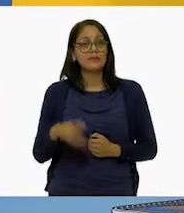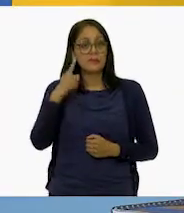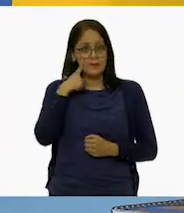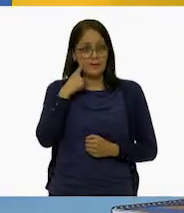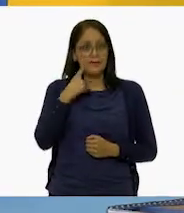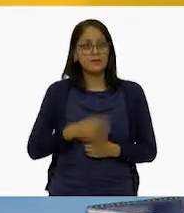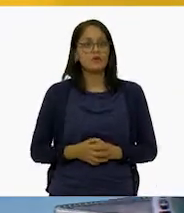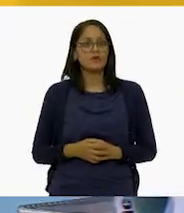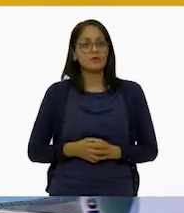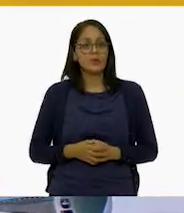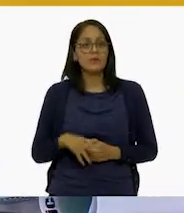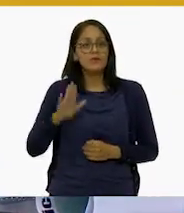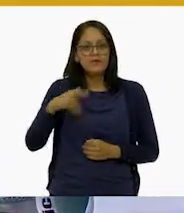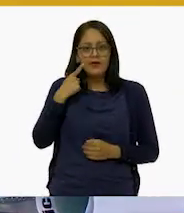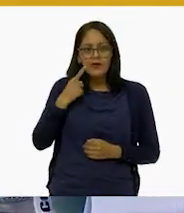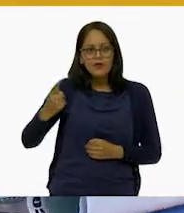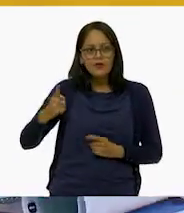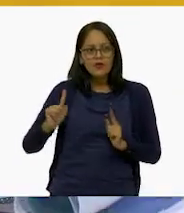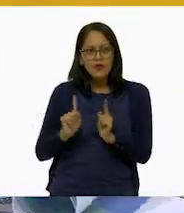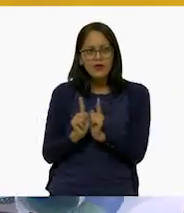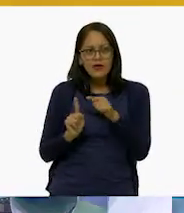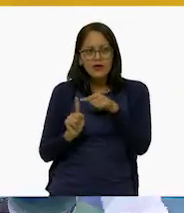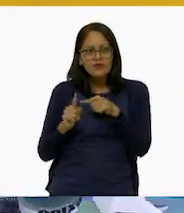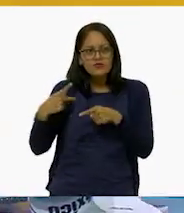vi aquí al lado de su libreta.